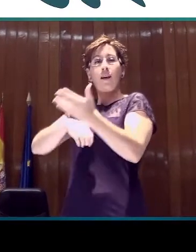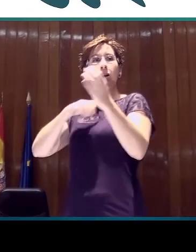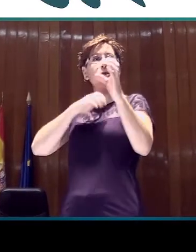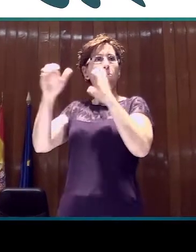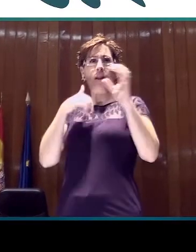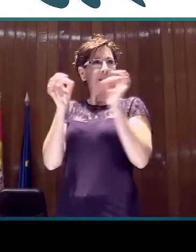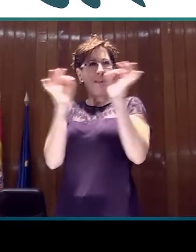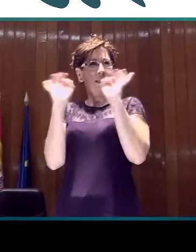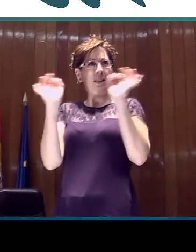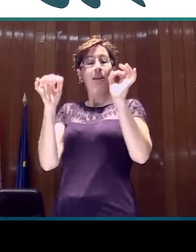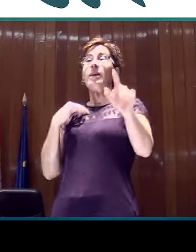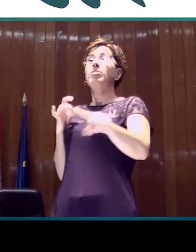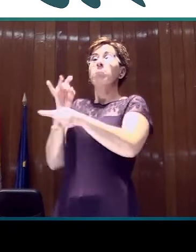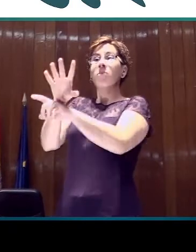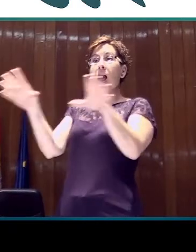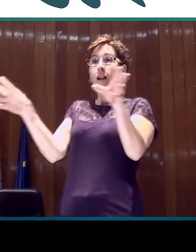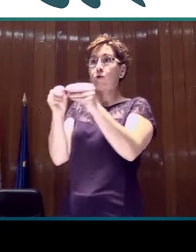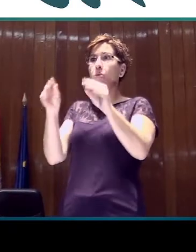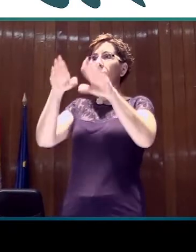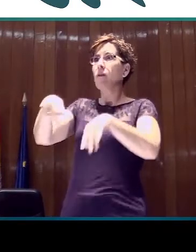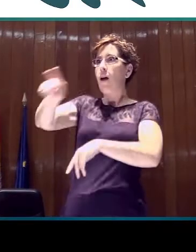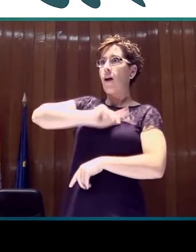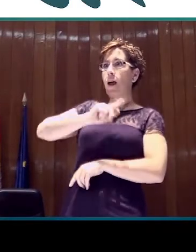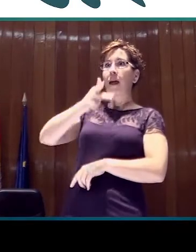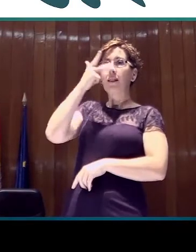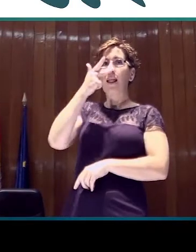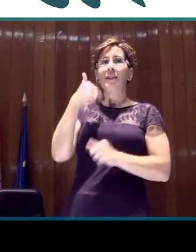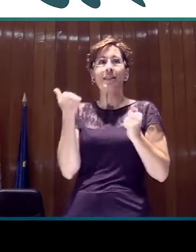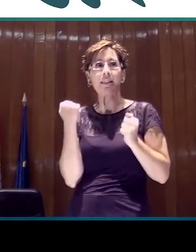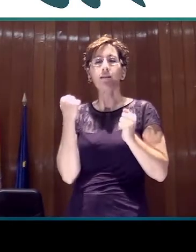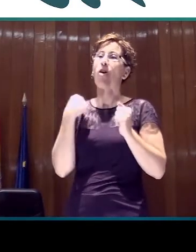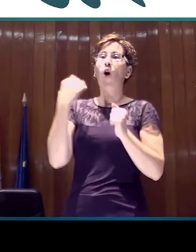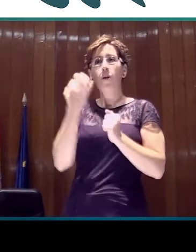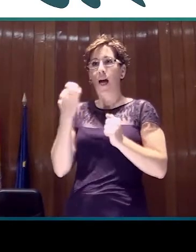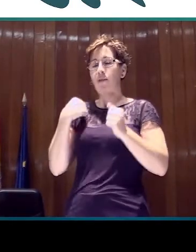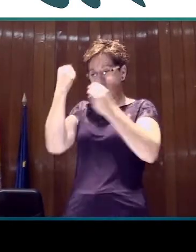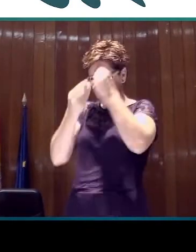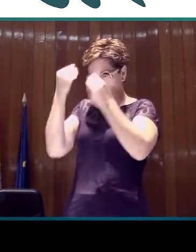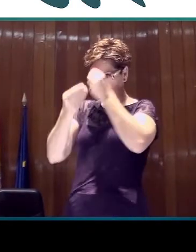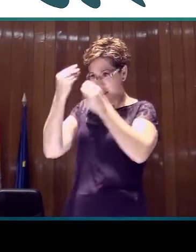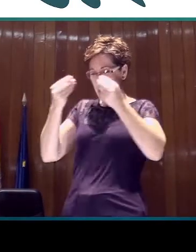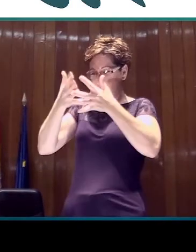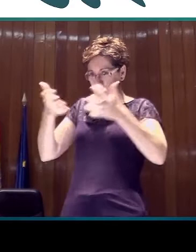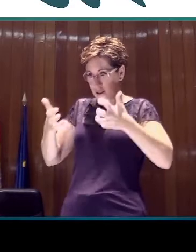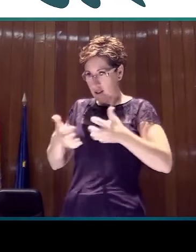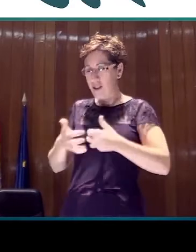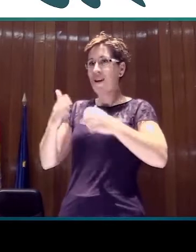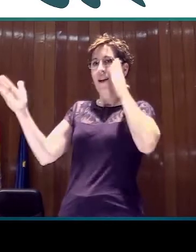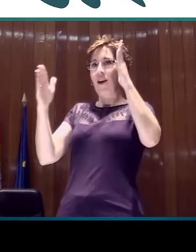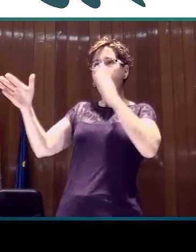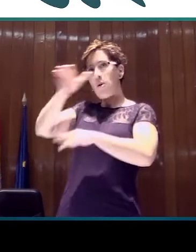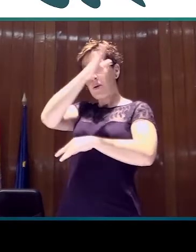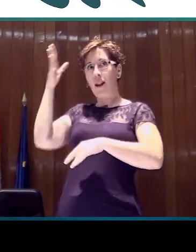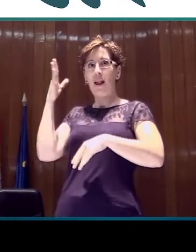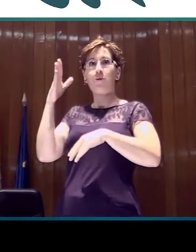gracias al interés que mostraron me he visto obligado a tener que pensar un poco en esto durante el verano y volver un poquito a lo que